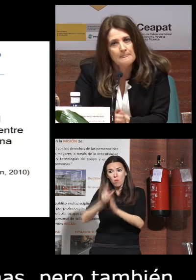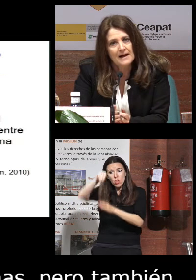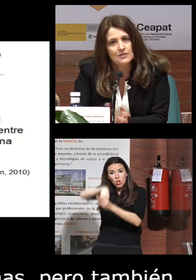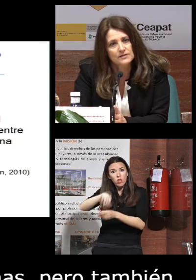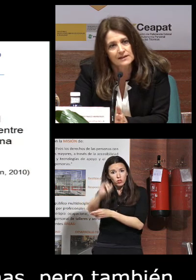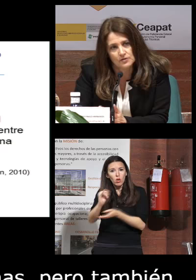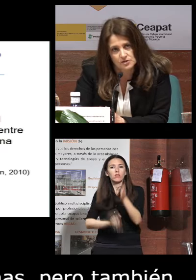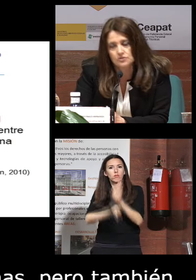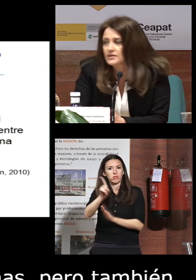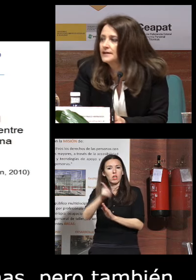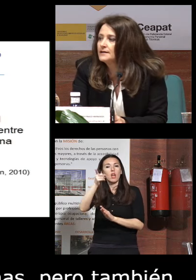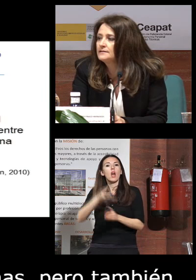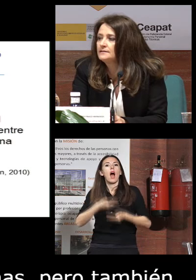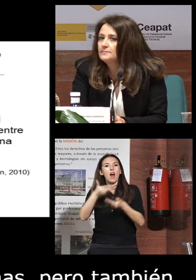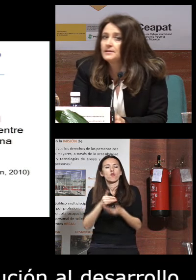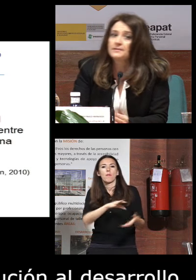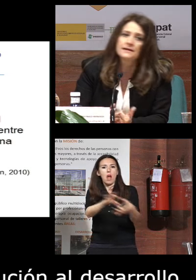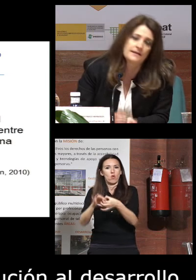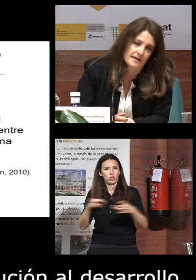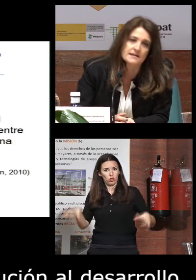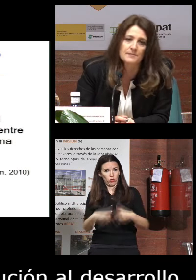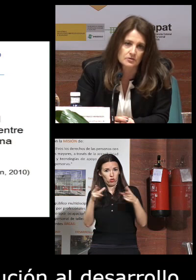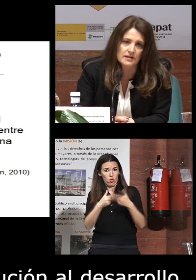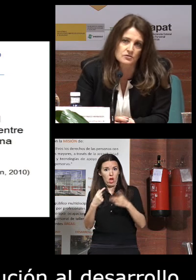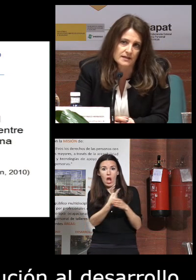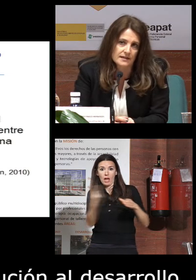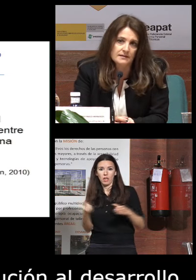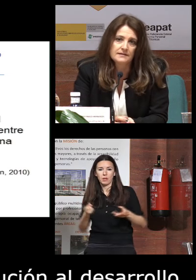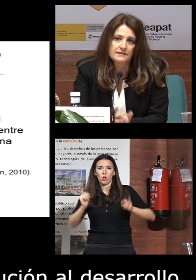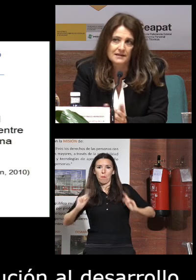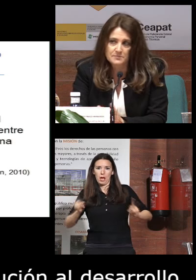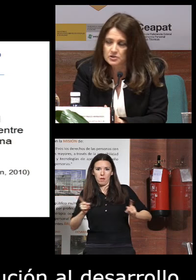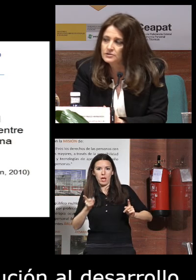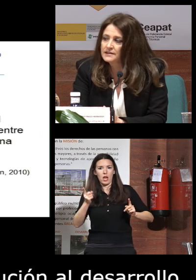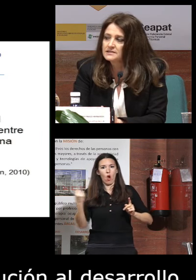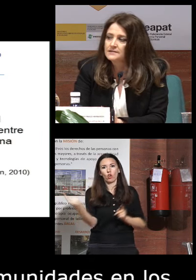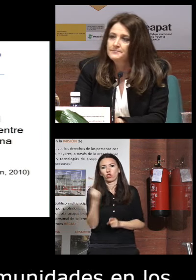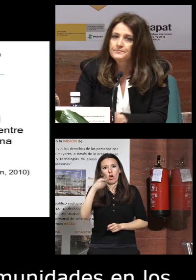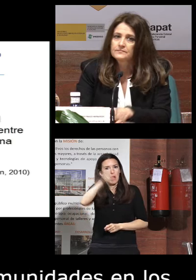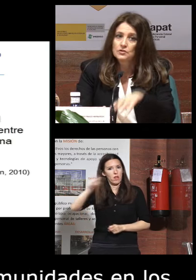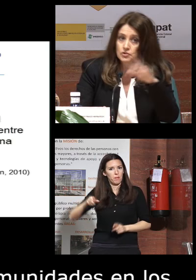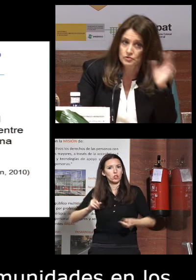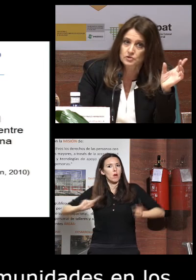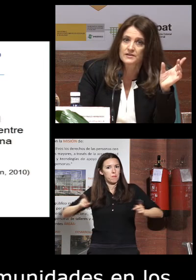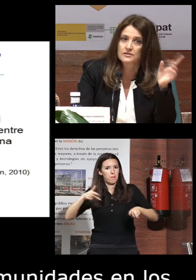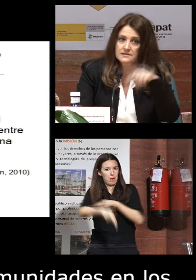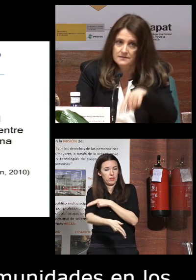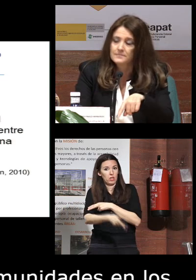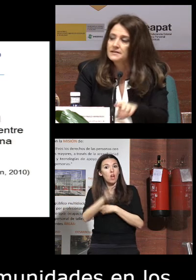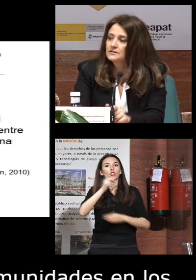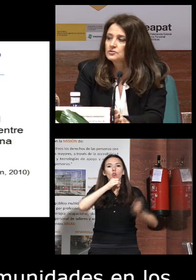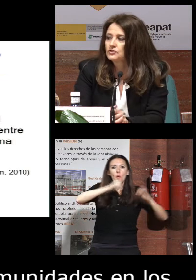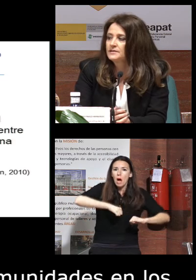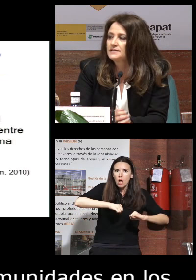ayudan a la cohesión social previenen el aislamiento y la soledad de las personas no solo de los mayores